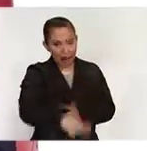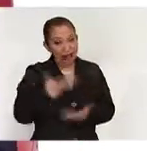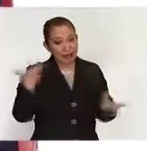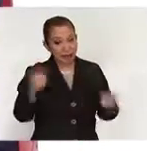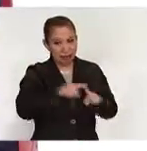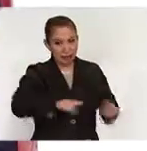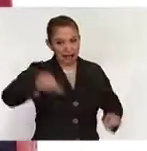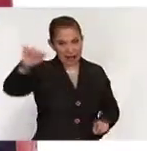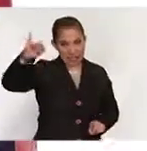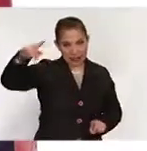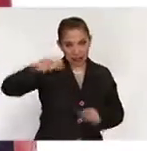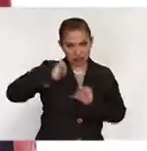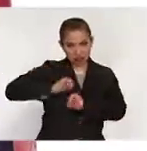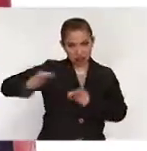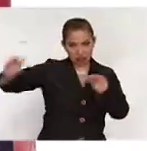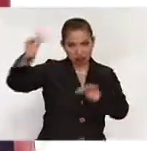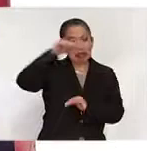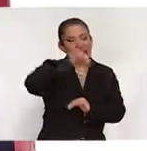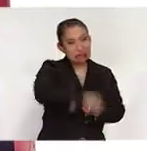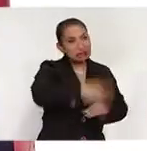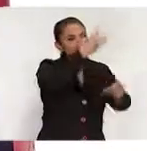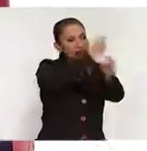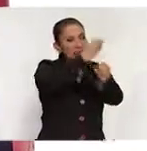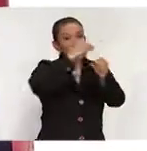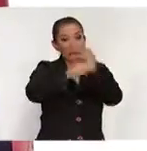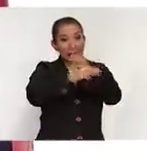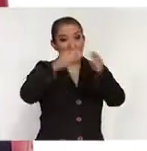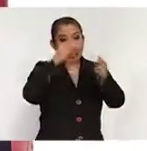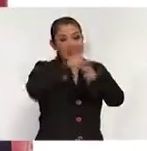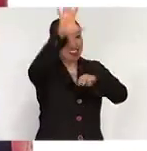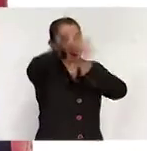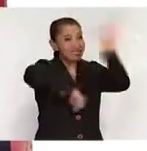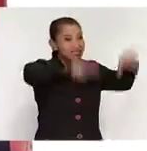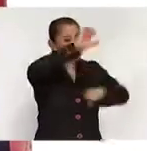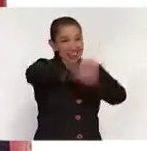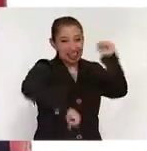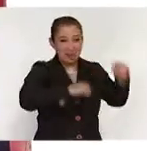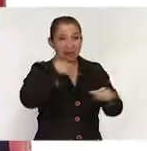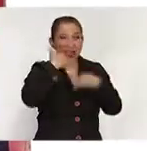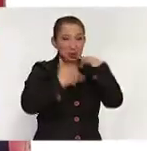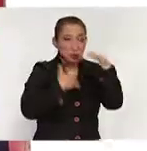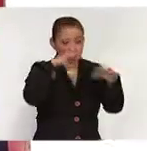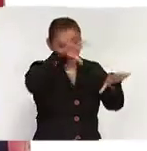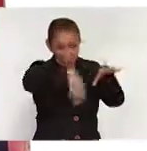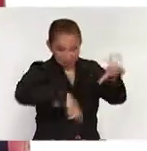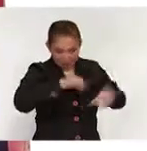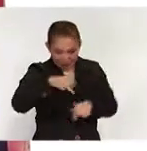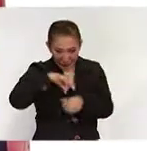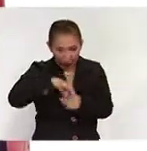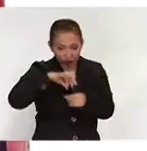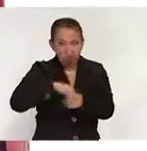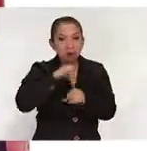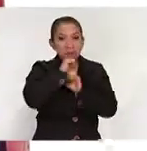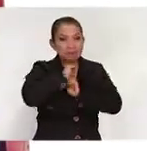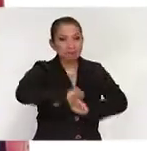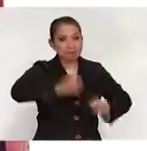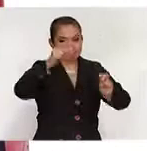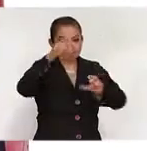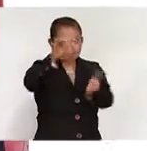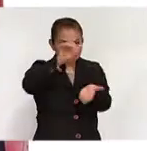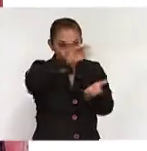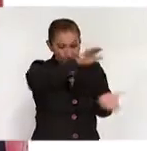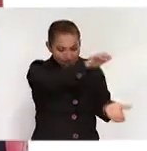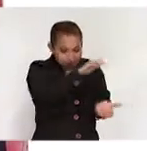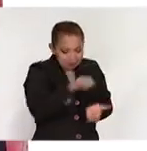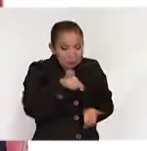es a diferencia del INE es si rehabilitamos todo el material electoral recogemos el material electoral día siguiente a la elección en unas campañas que tenemos de recolección